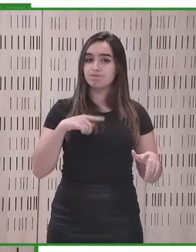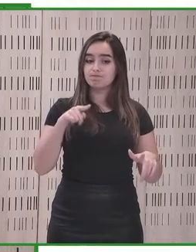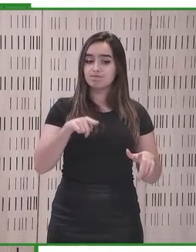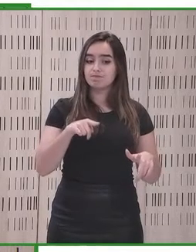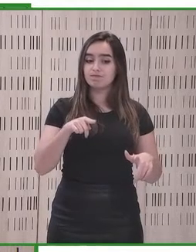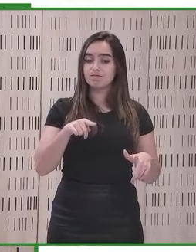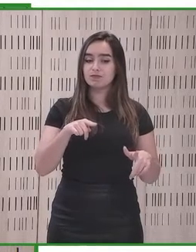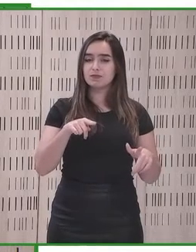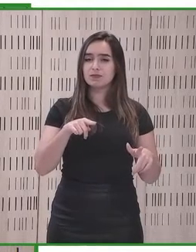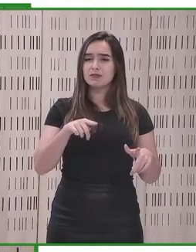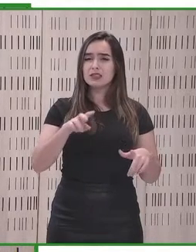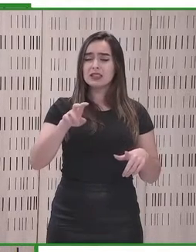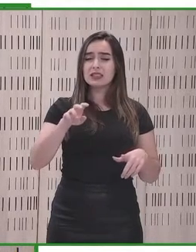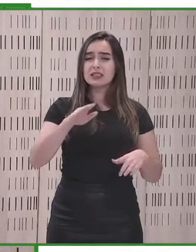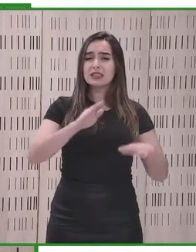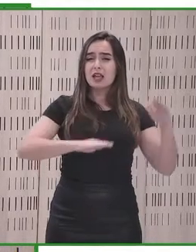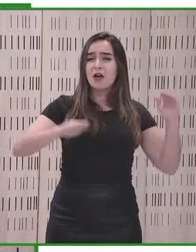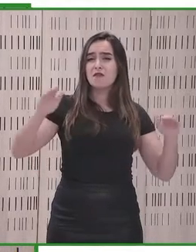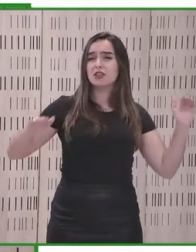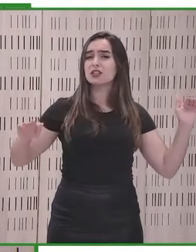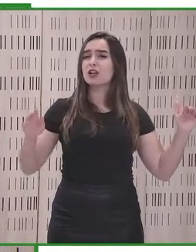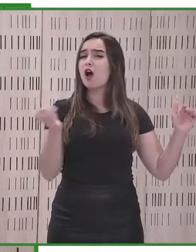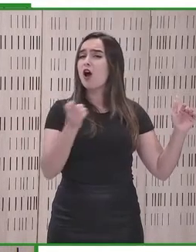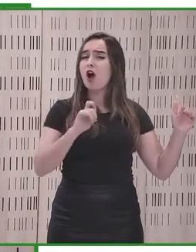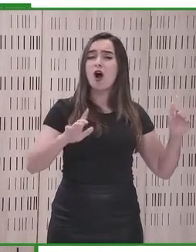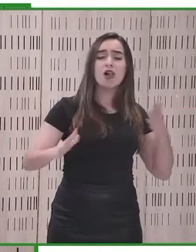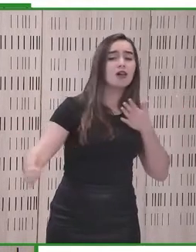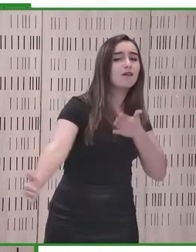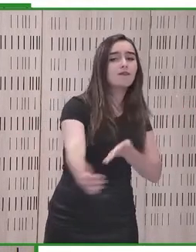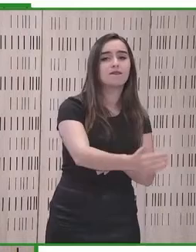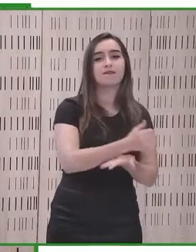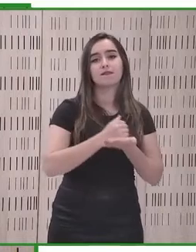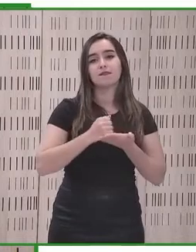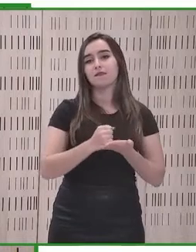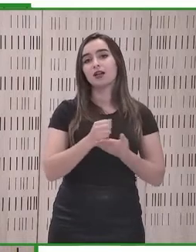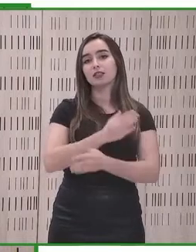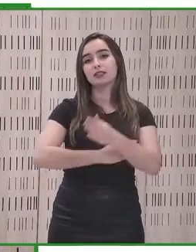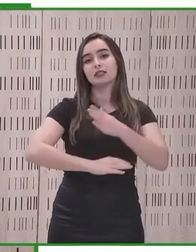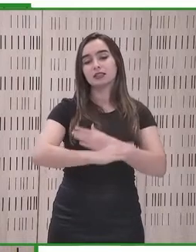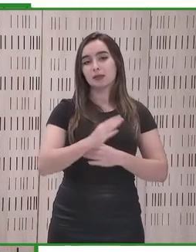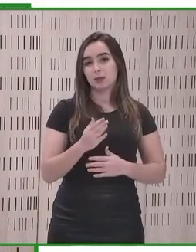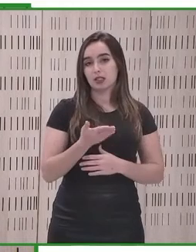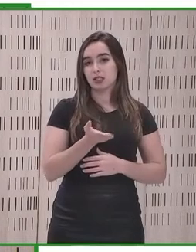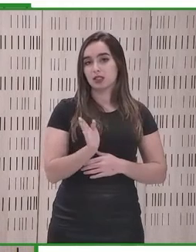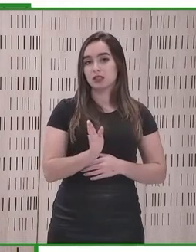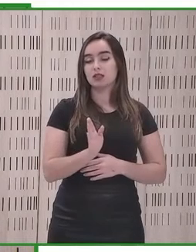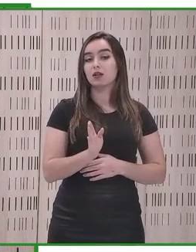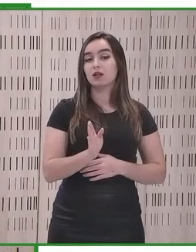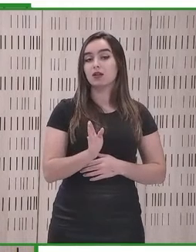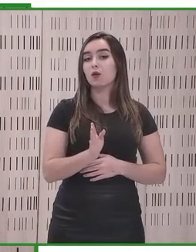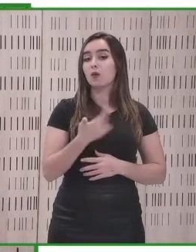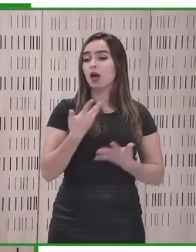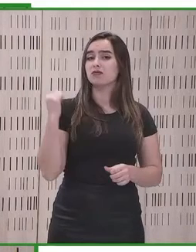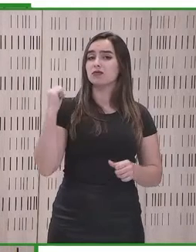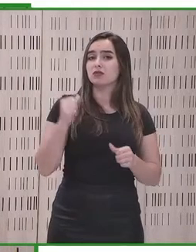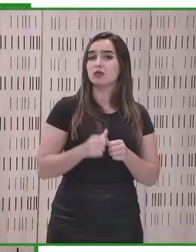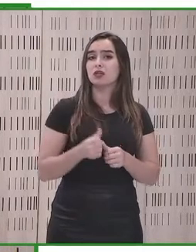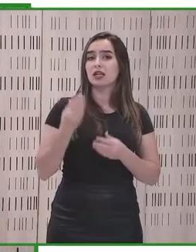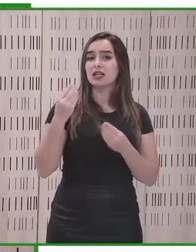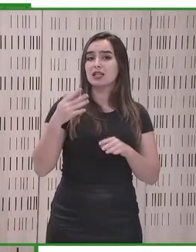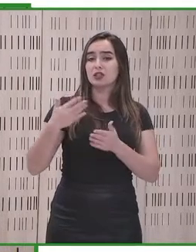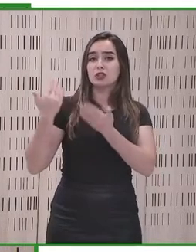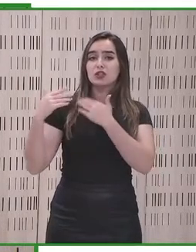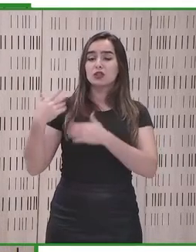a toda la diversidad del movimiento europeo de la discapacidad. Somos una organización con 25 años de historia